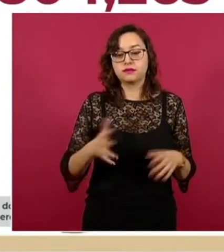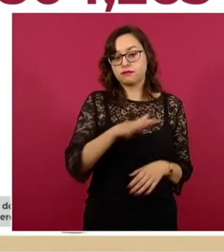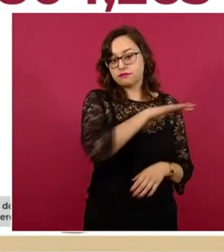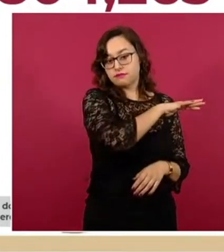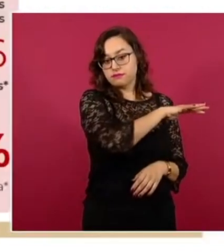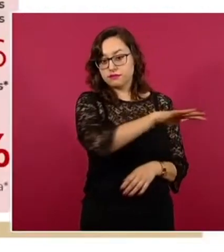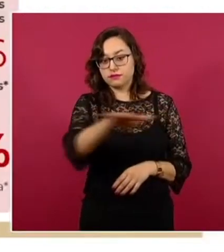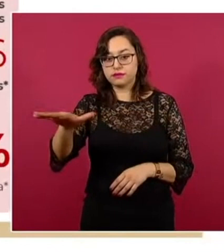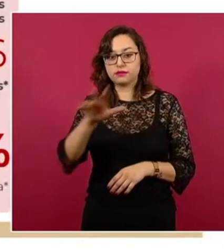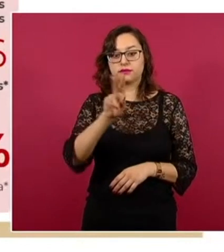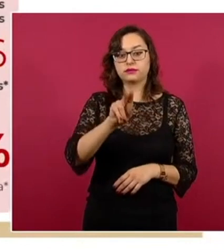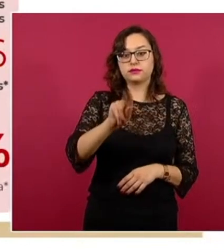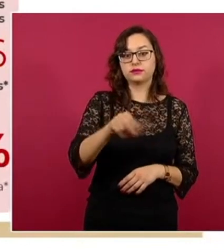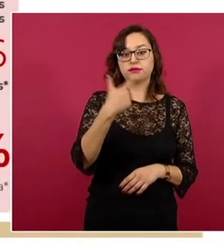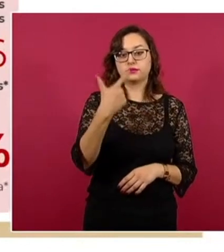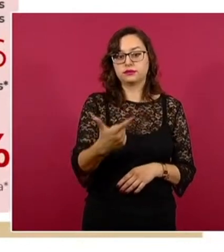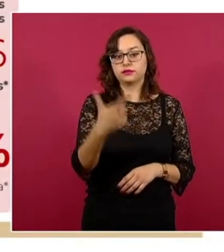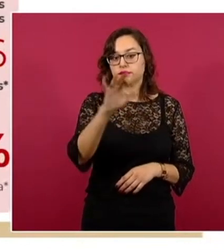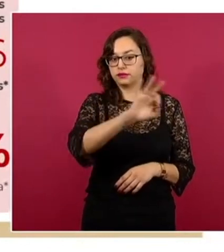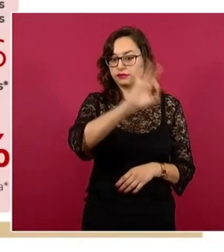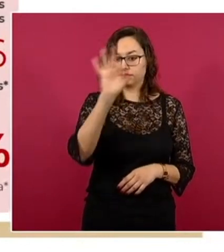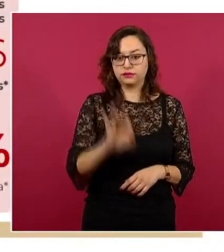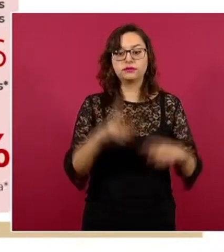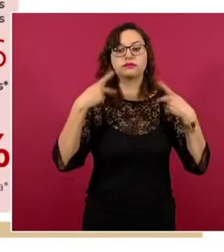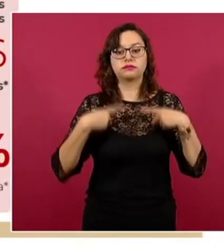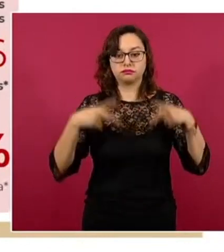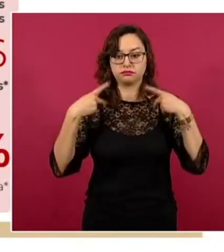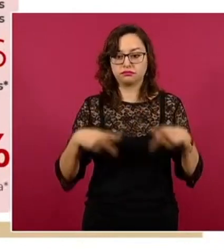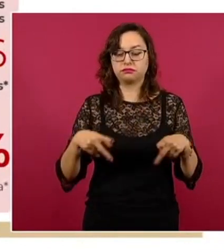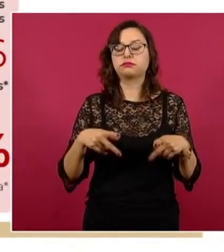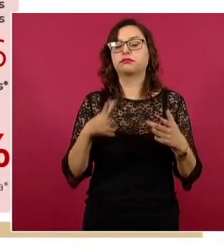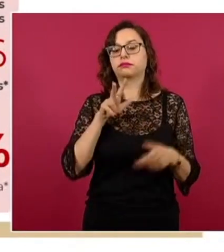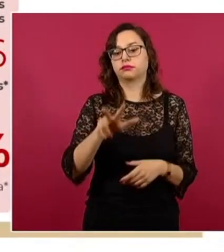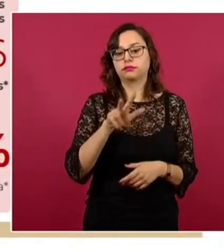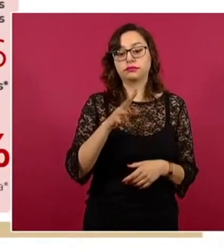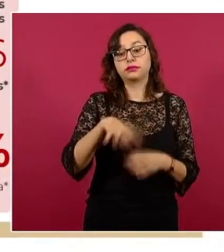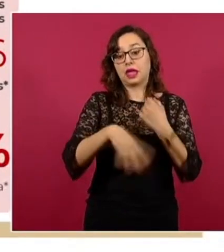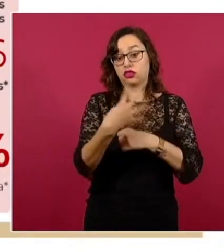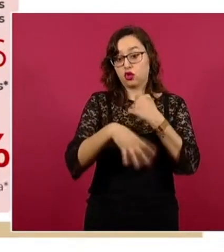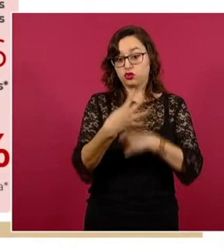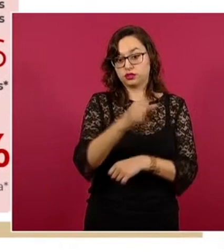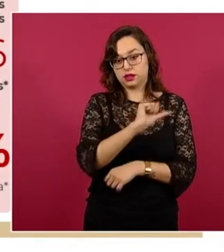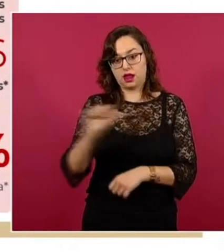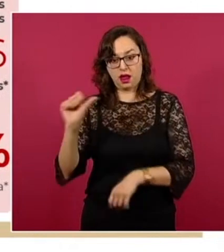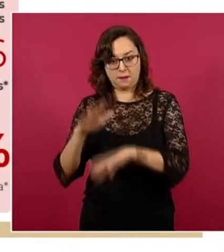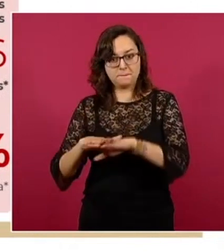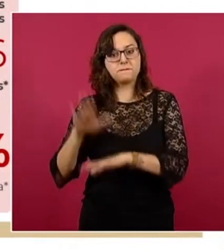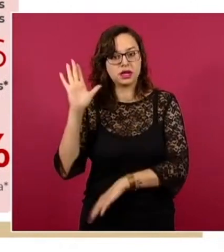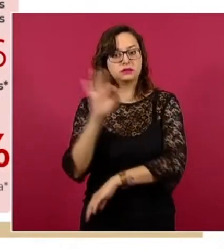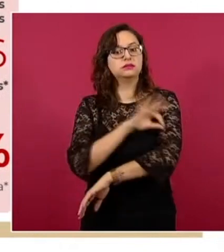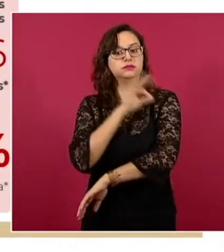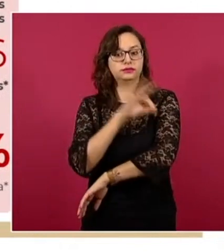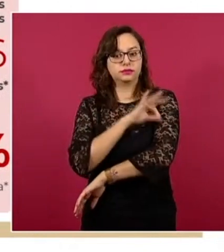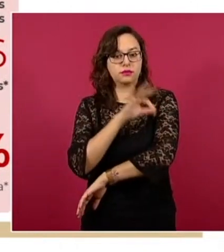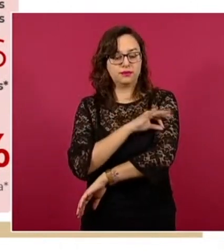general de 87 por ciento de la población elegible de 14 años en adelante y para la población